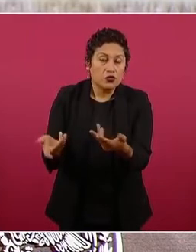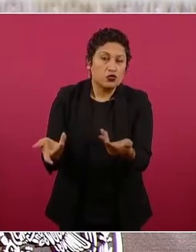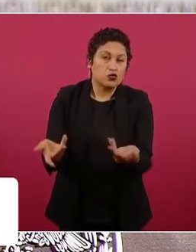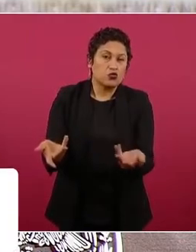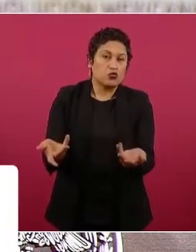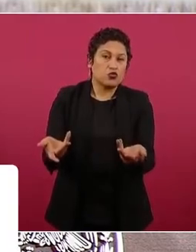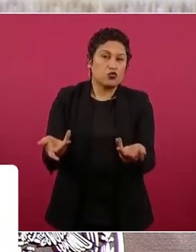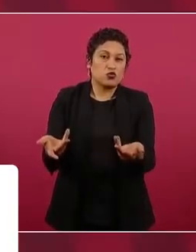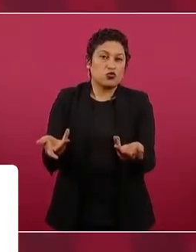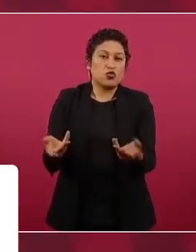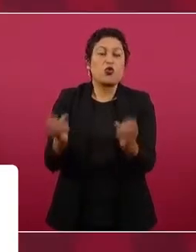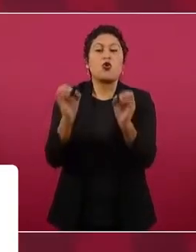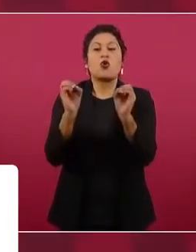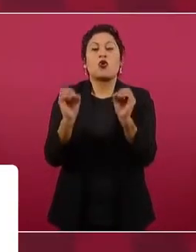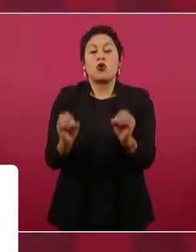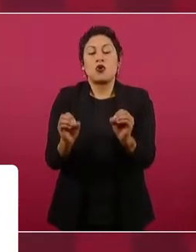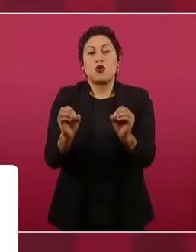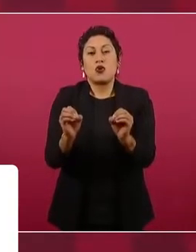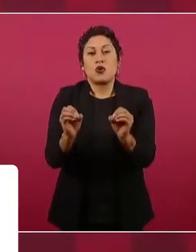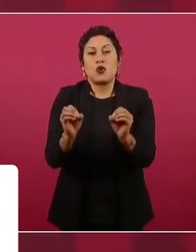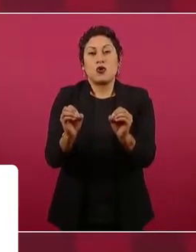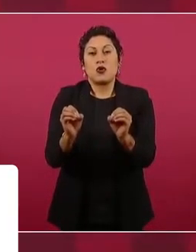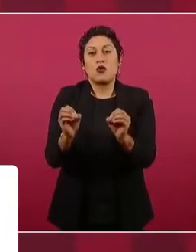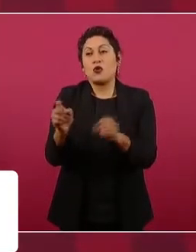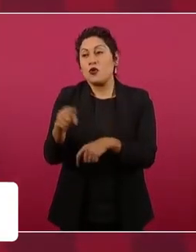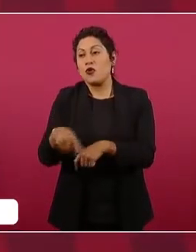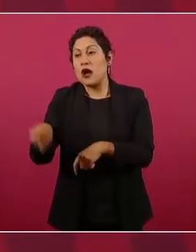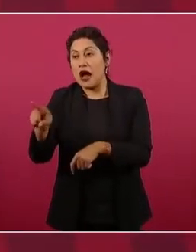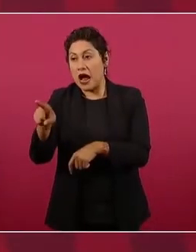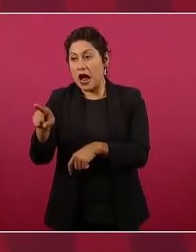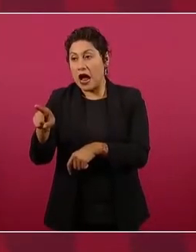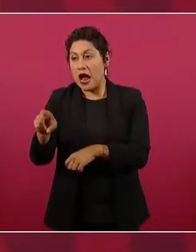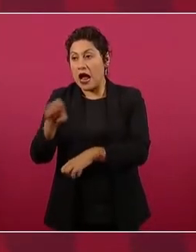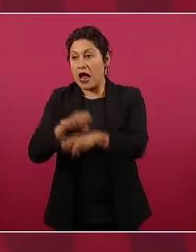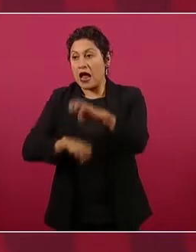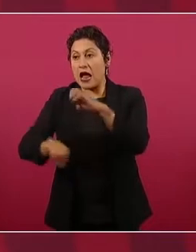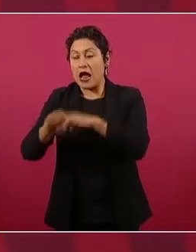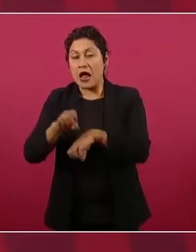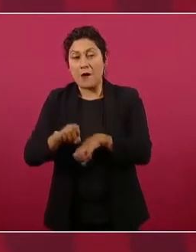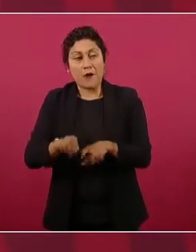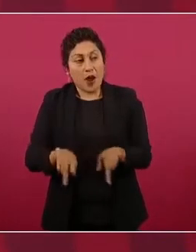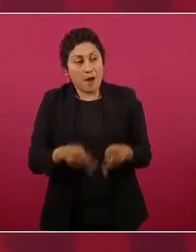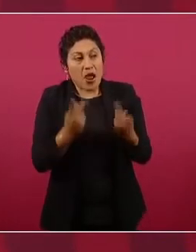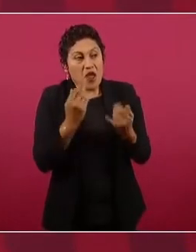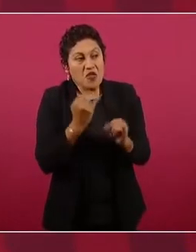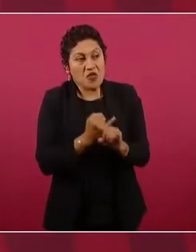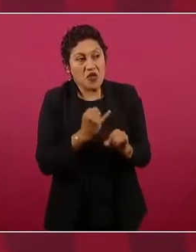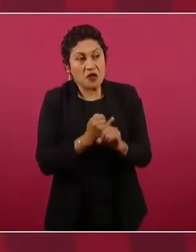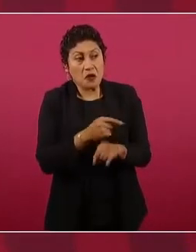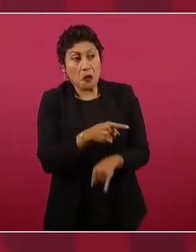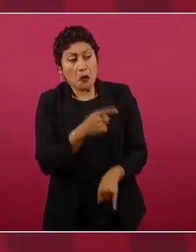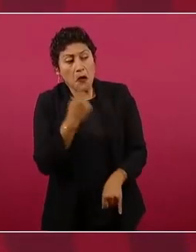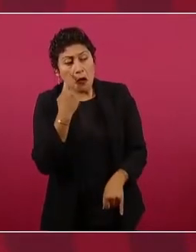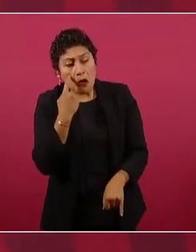los que tengan para pagar o donde hay clientela,